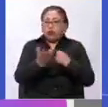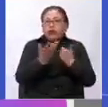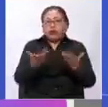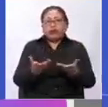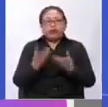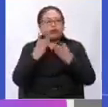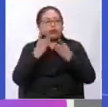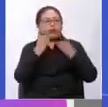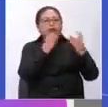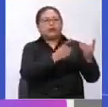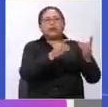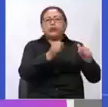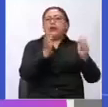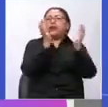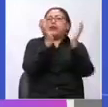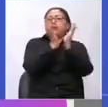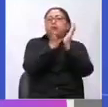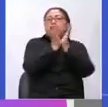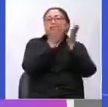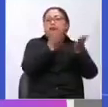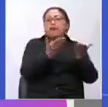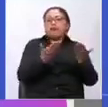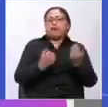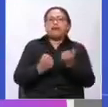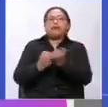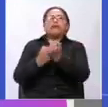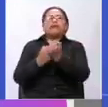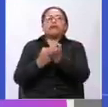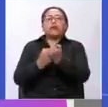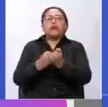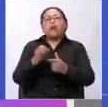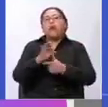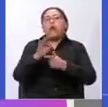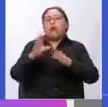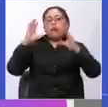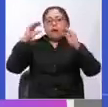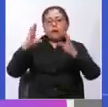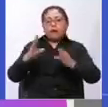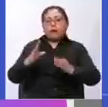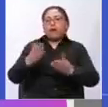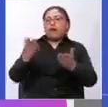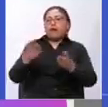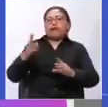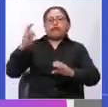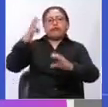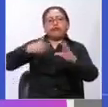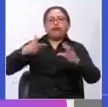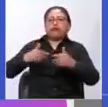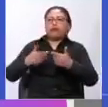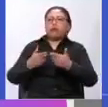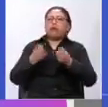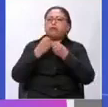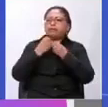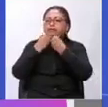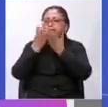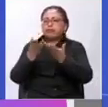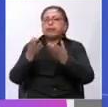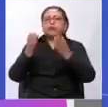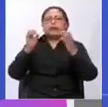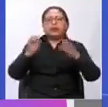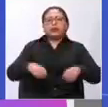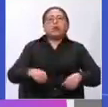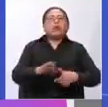Defensoría del Pueblo, pero también en la maestra o en el maestro que está virtualmente, en la